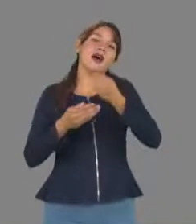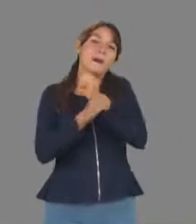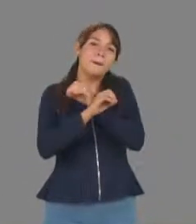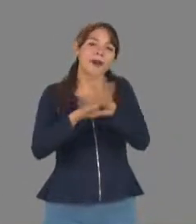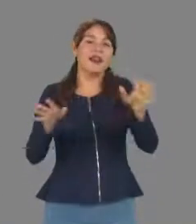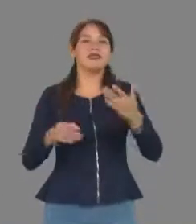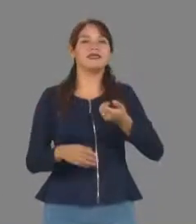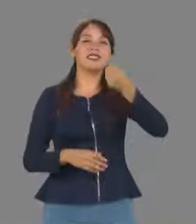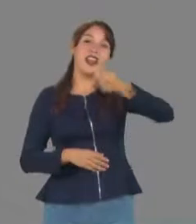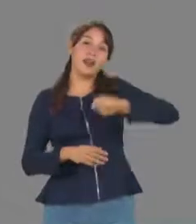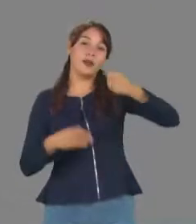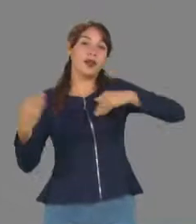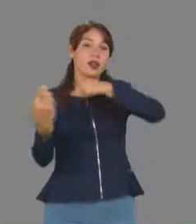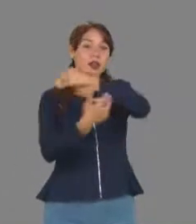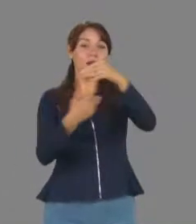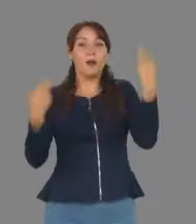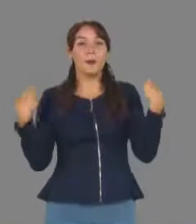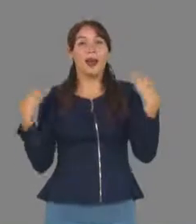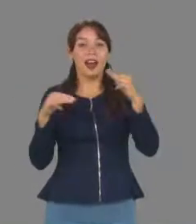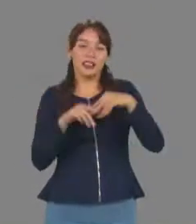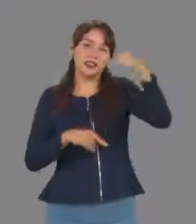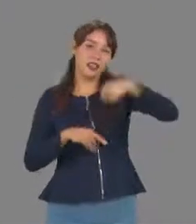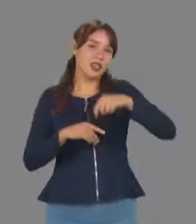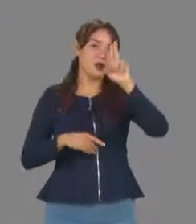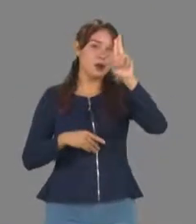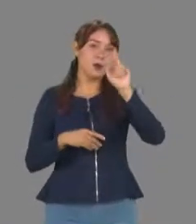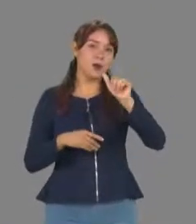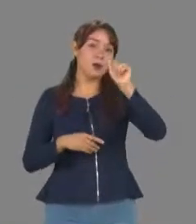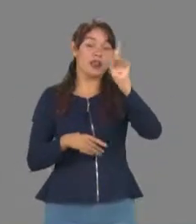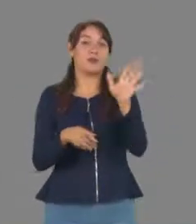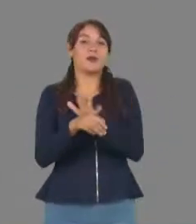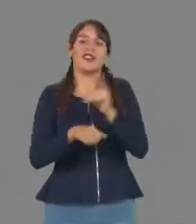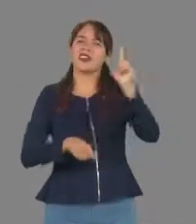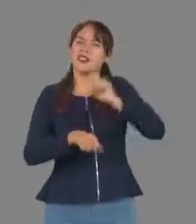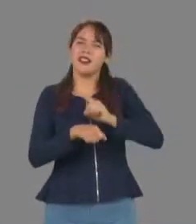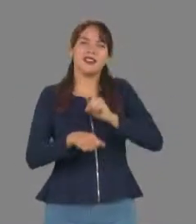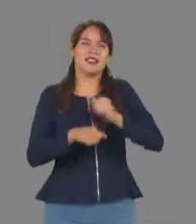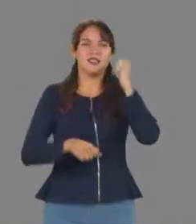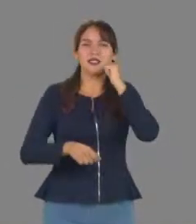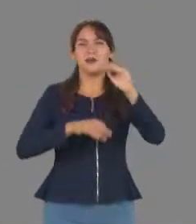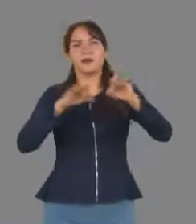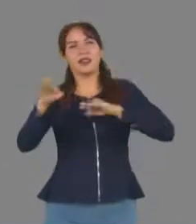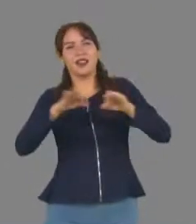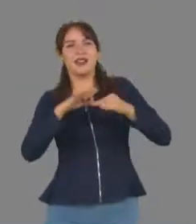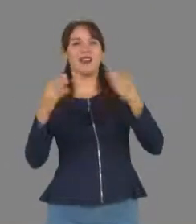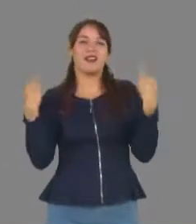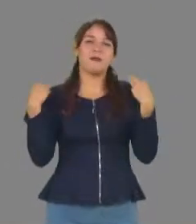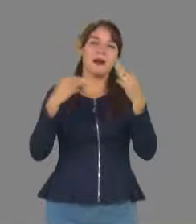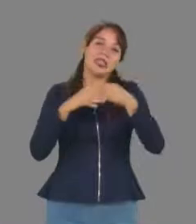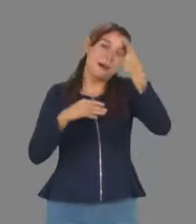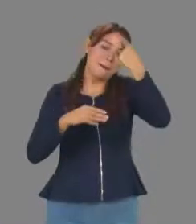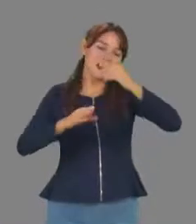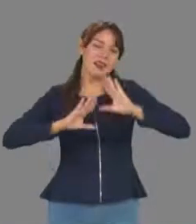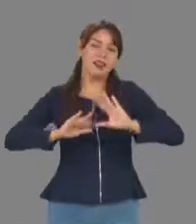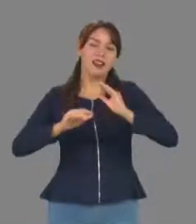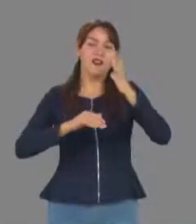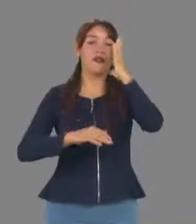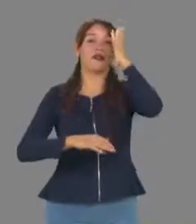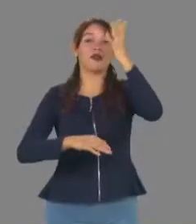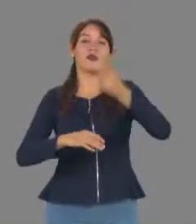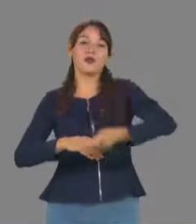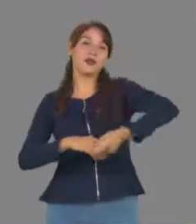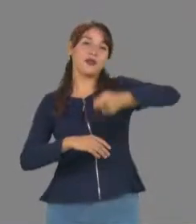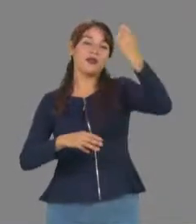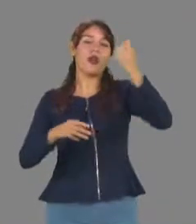afectuoso saludo a los docentes de esta máxima casa de estudios quienes día a día brindan su dedicación y esfuerzo al crecimiento profesional